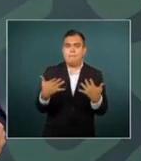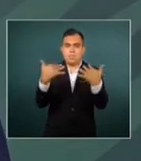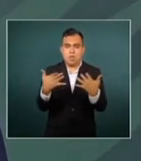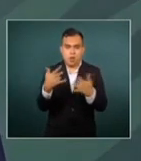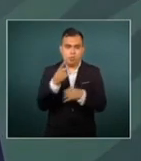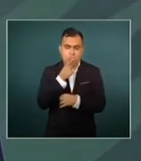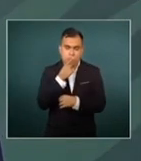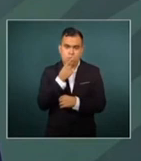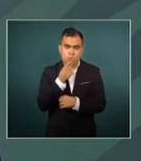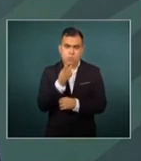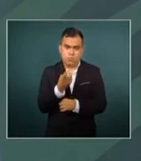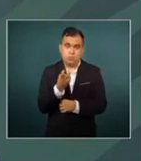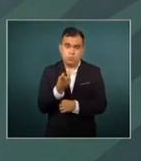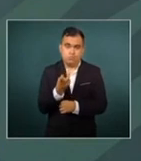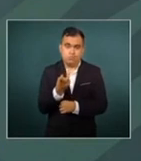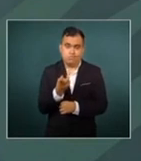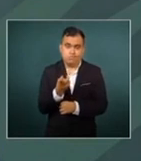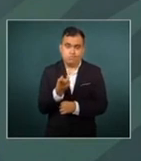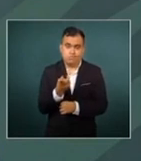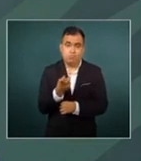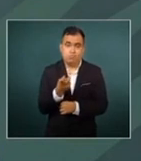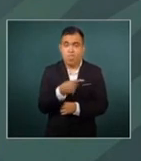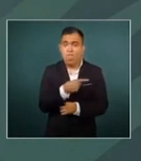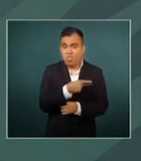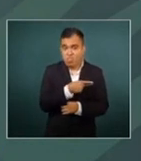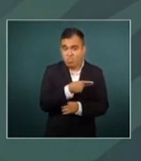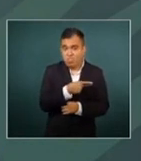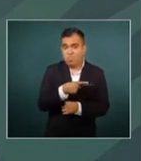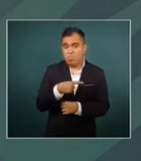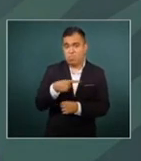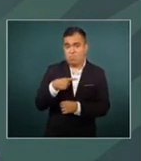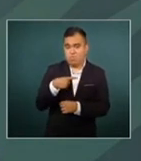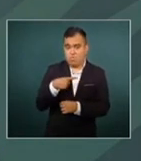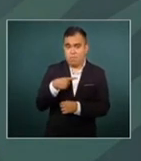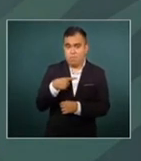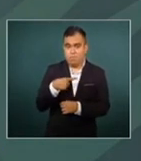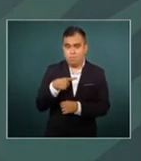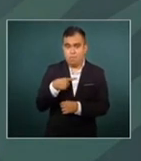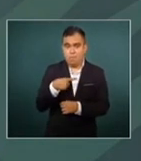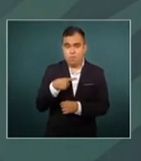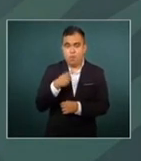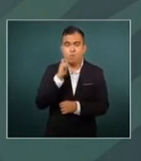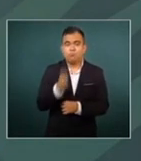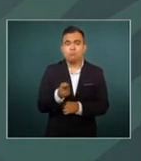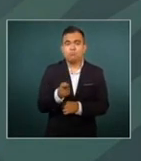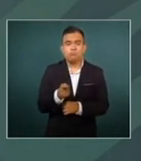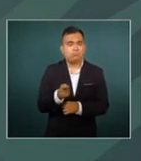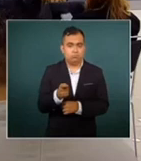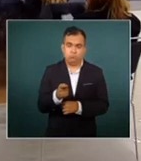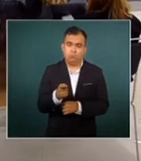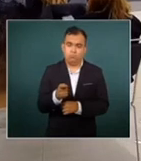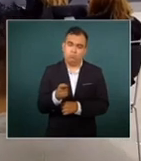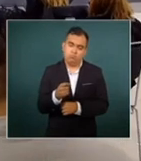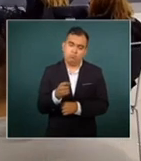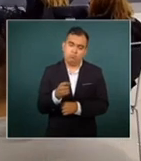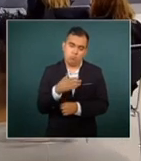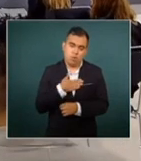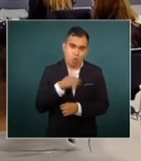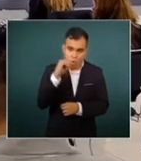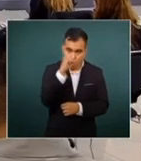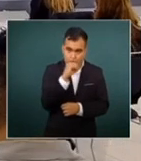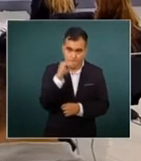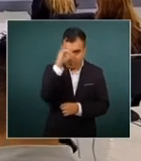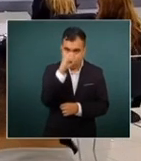tengo que pues fijar también una postura pero es muy